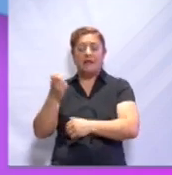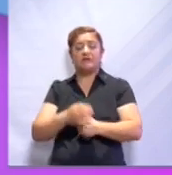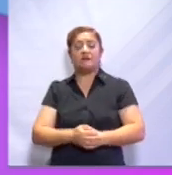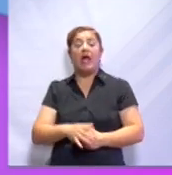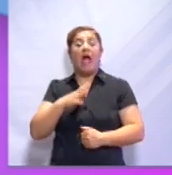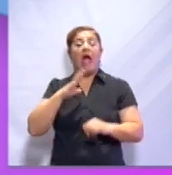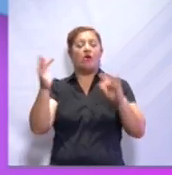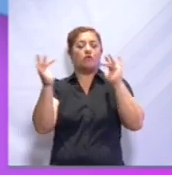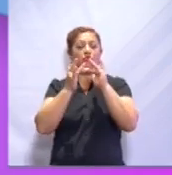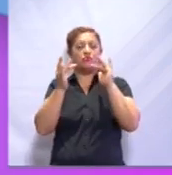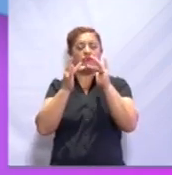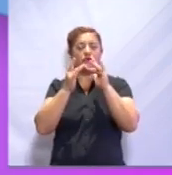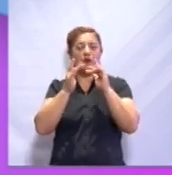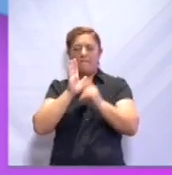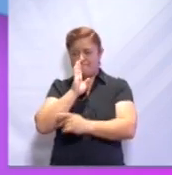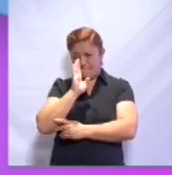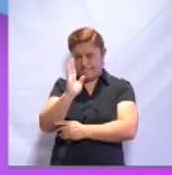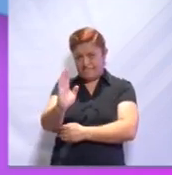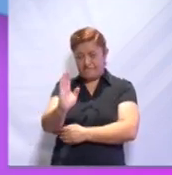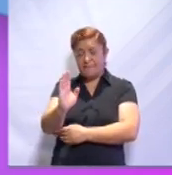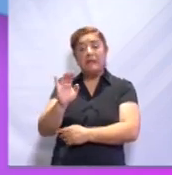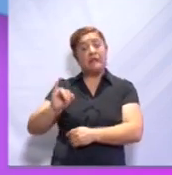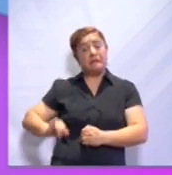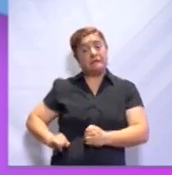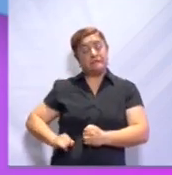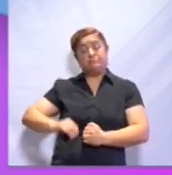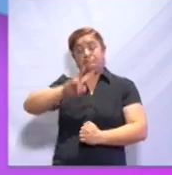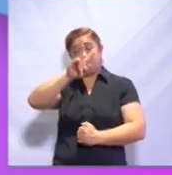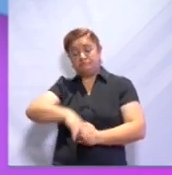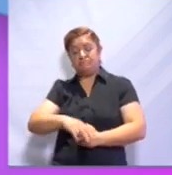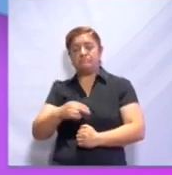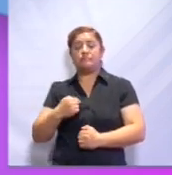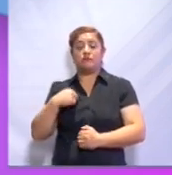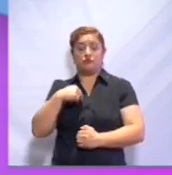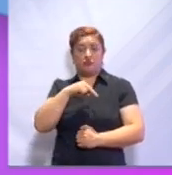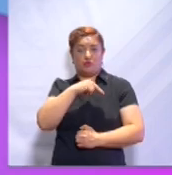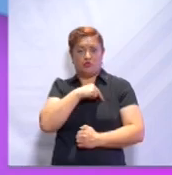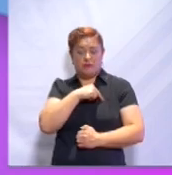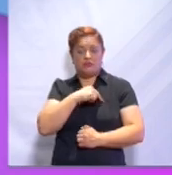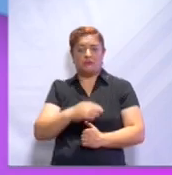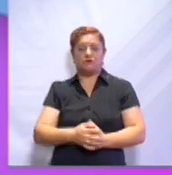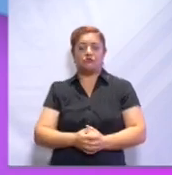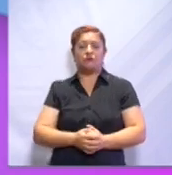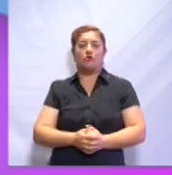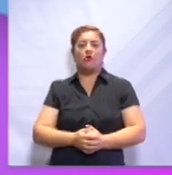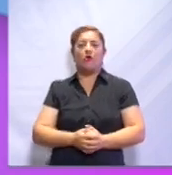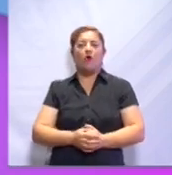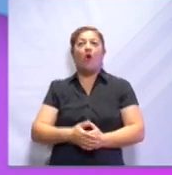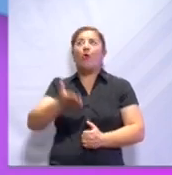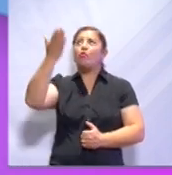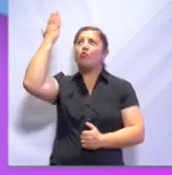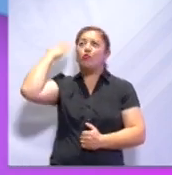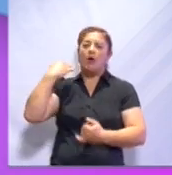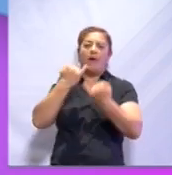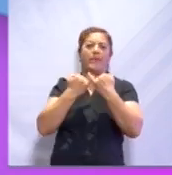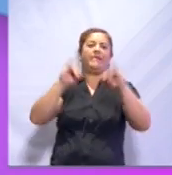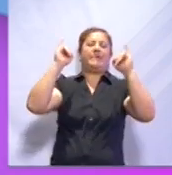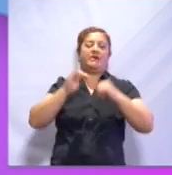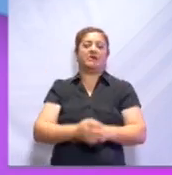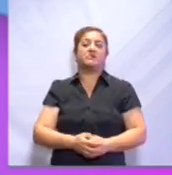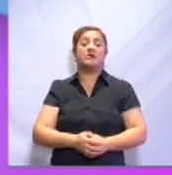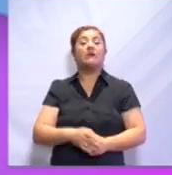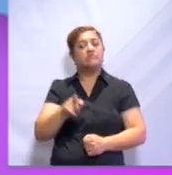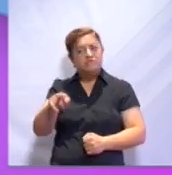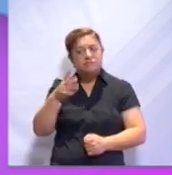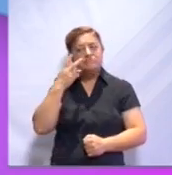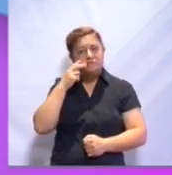conexión muy directa y muy interesante con nuestro movimiento de independencia. Vaya que como a través de los